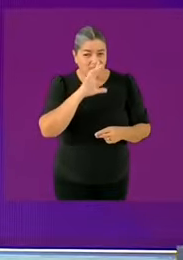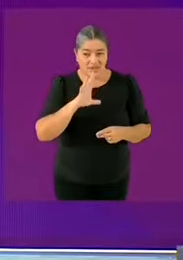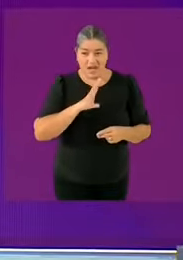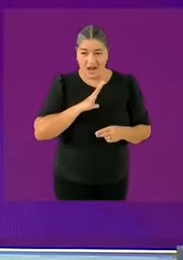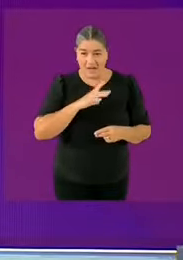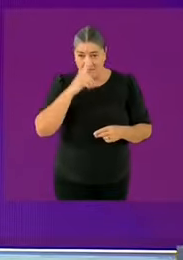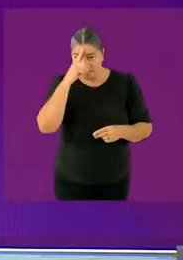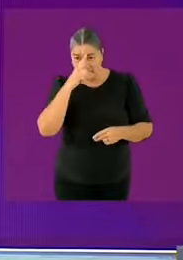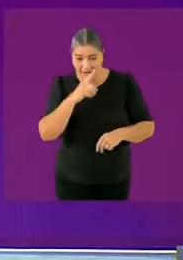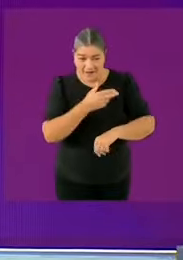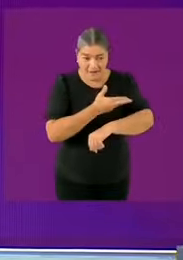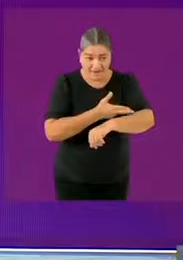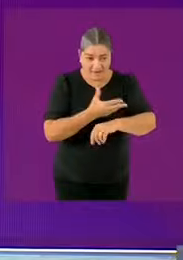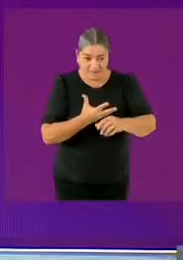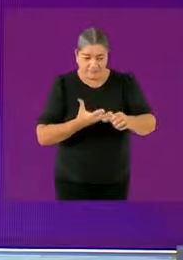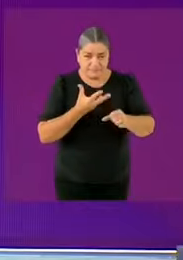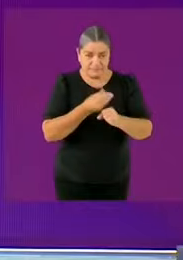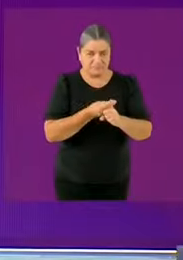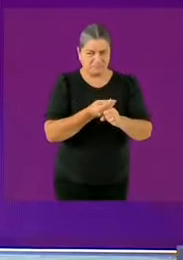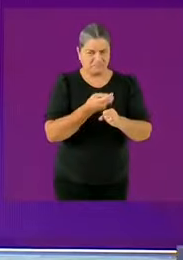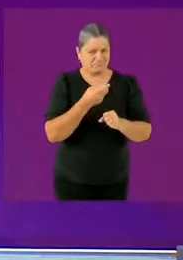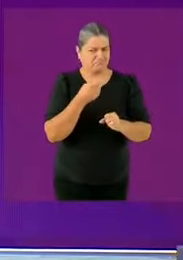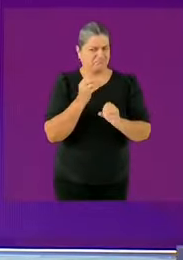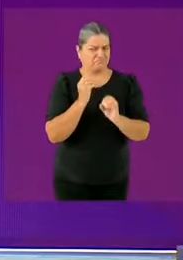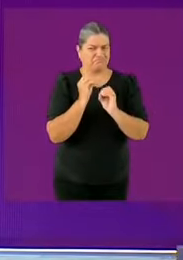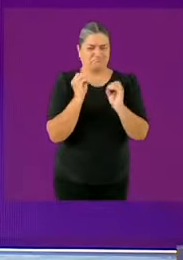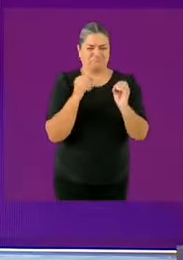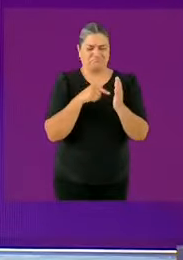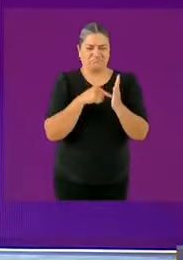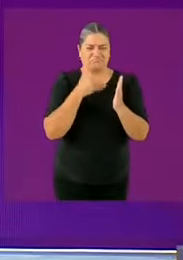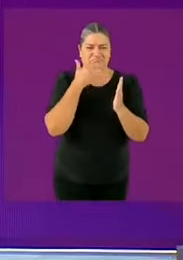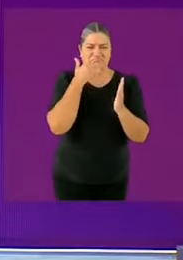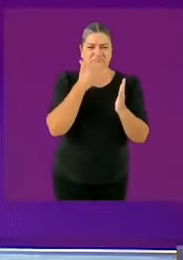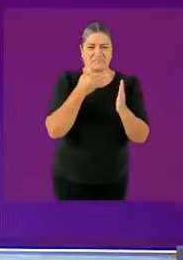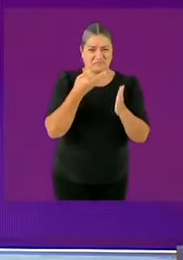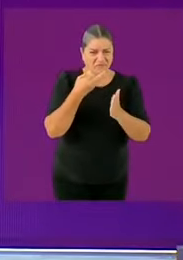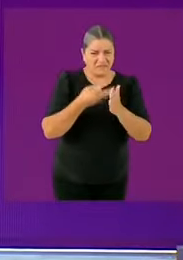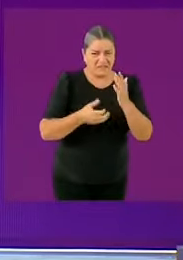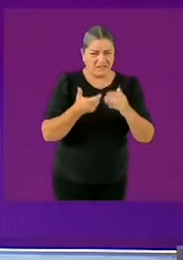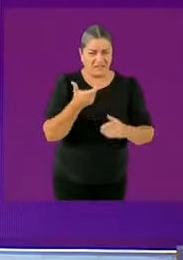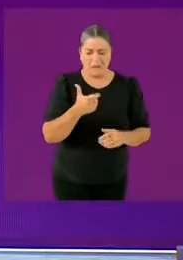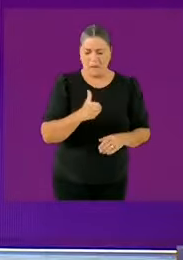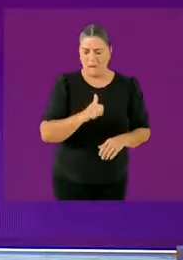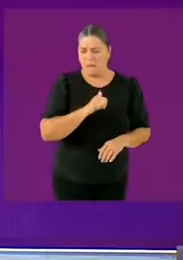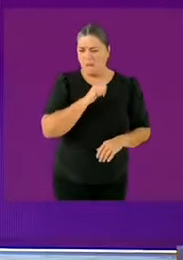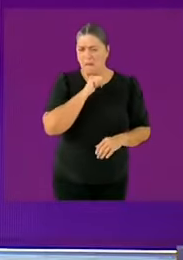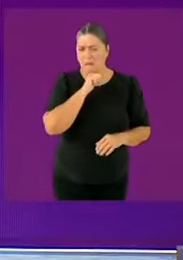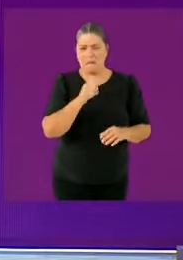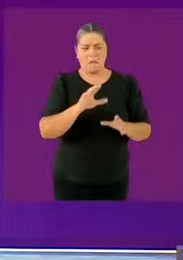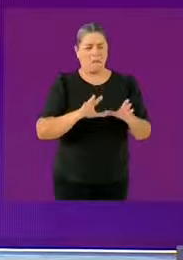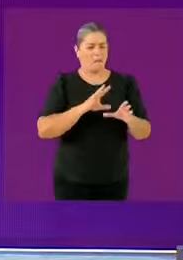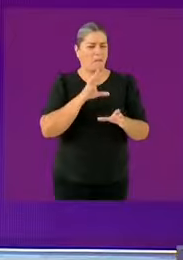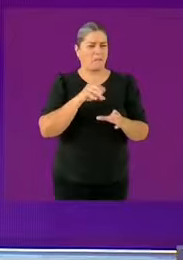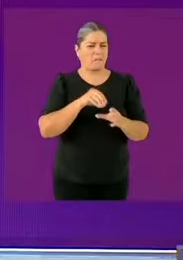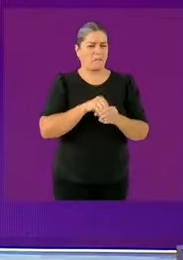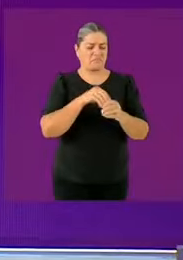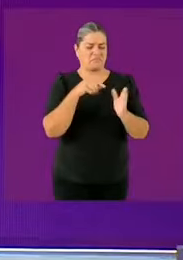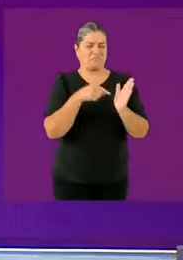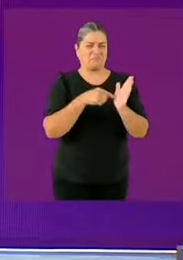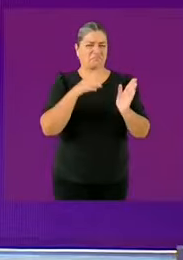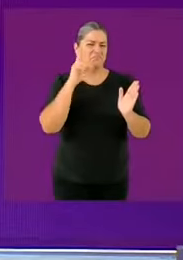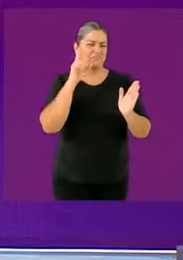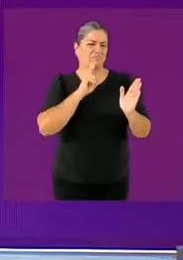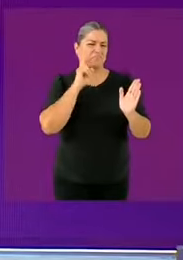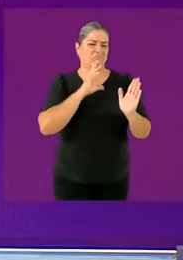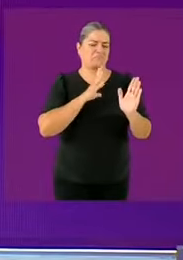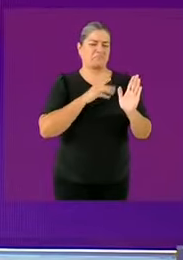y cero pesos por comprobar. No hubo ninguna otra entidad en la República que tuviera esta calificación y después